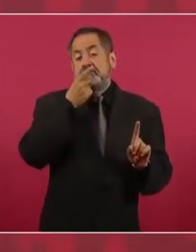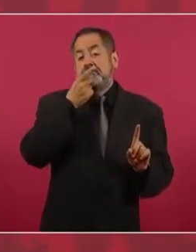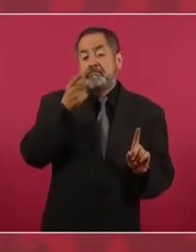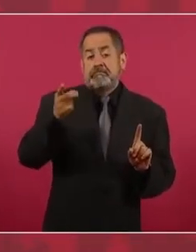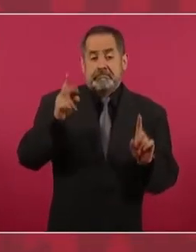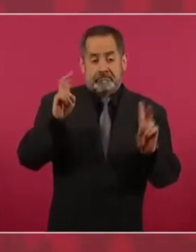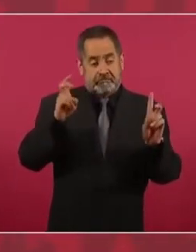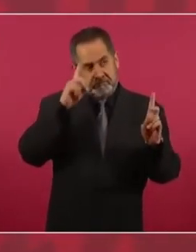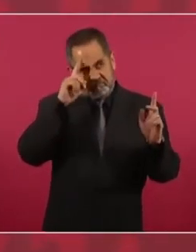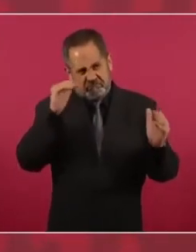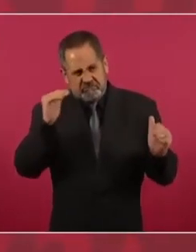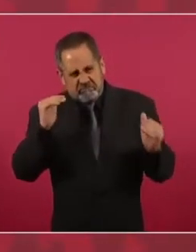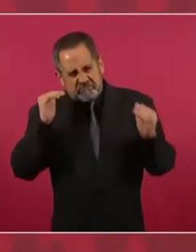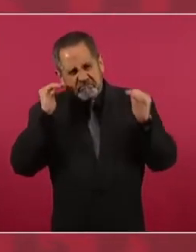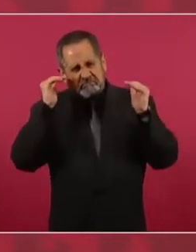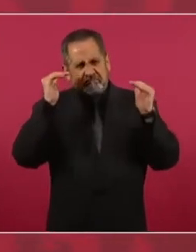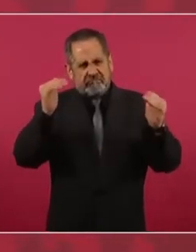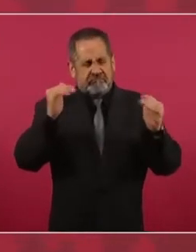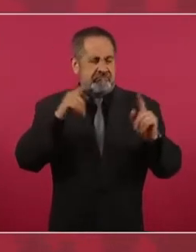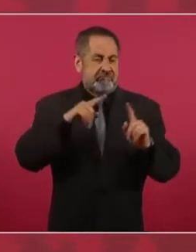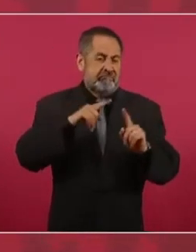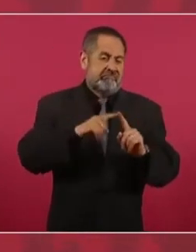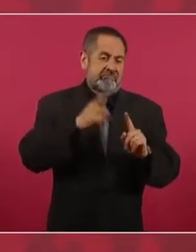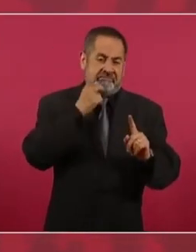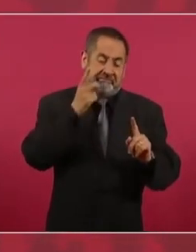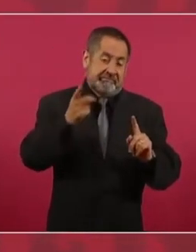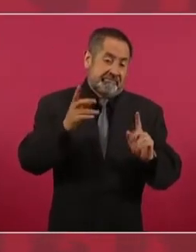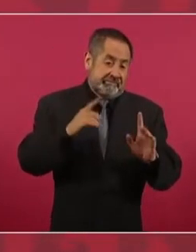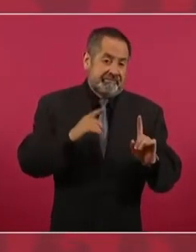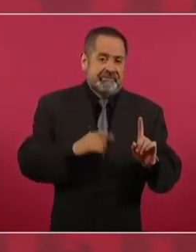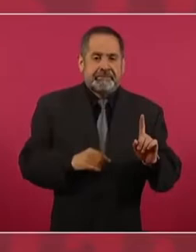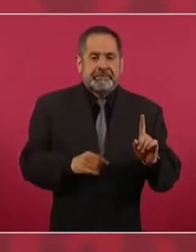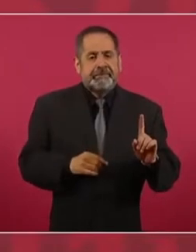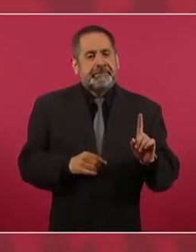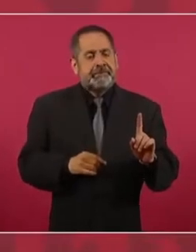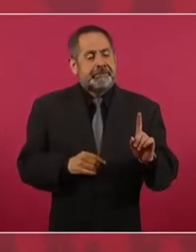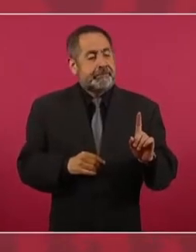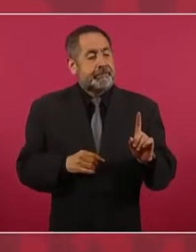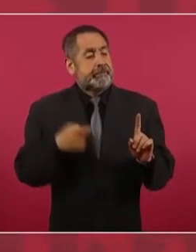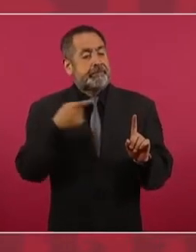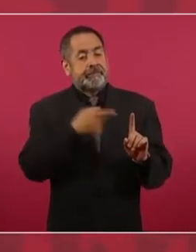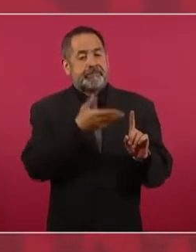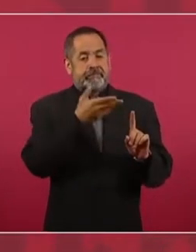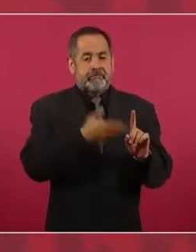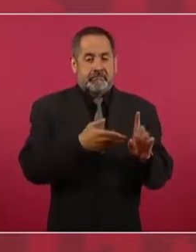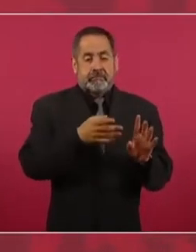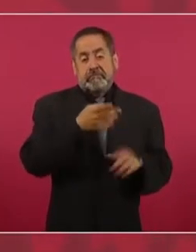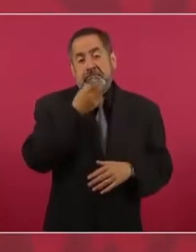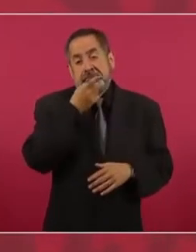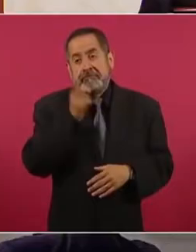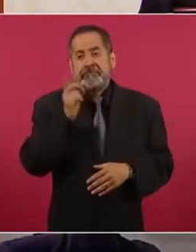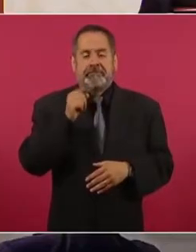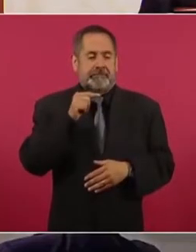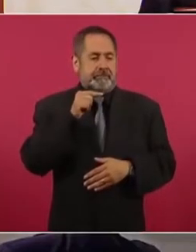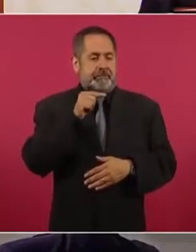que se considera